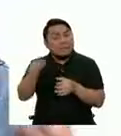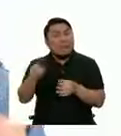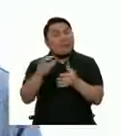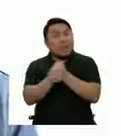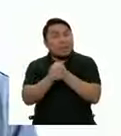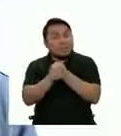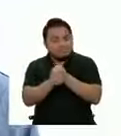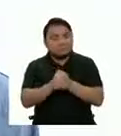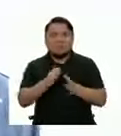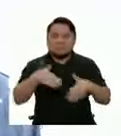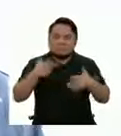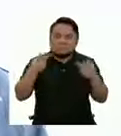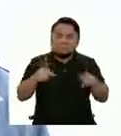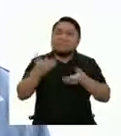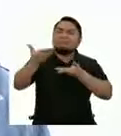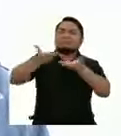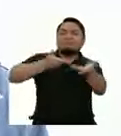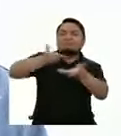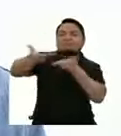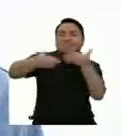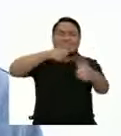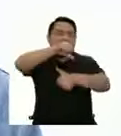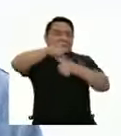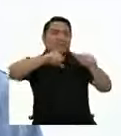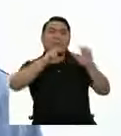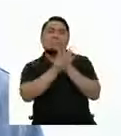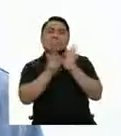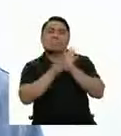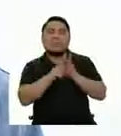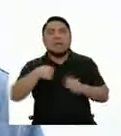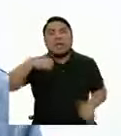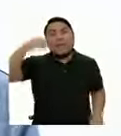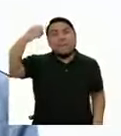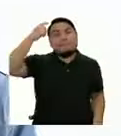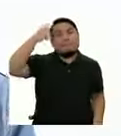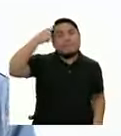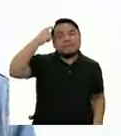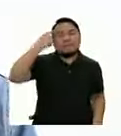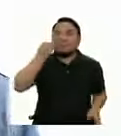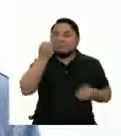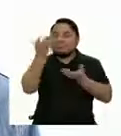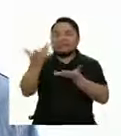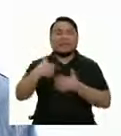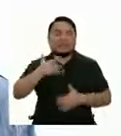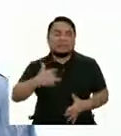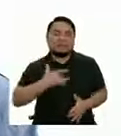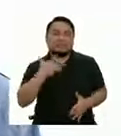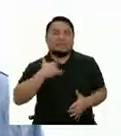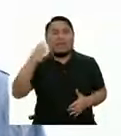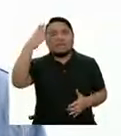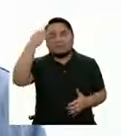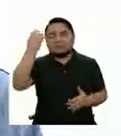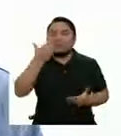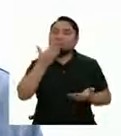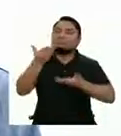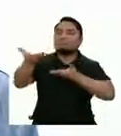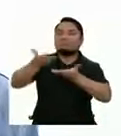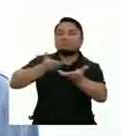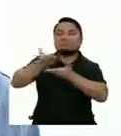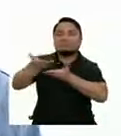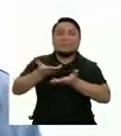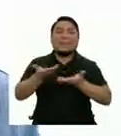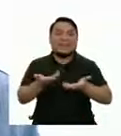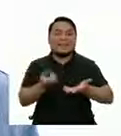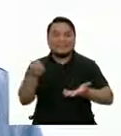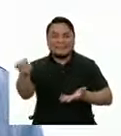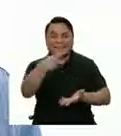momentos De interacción voluntaria Donde compartimos pensamientos Sentimientos Y experiencias Por ello